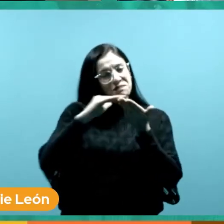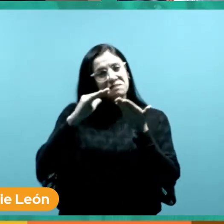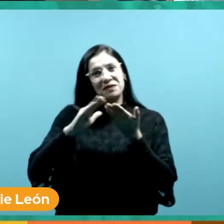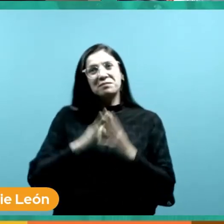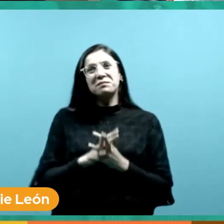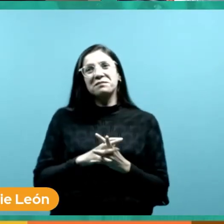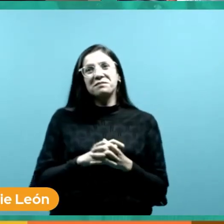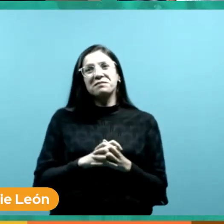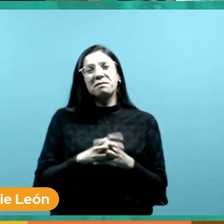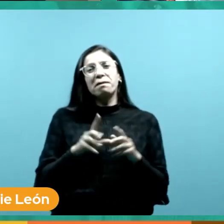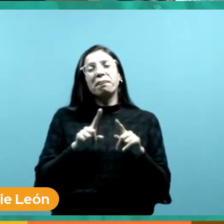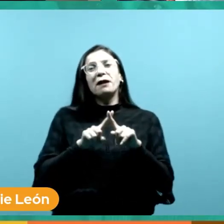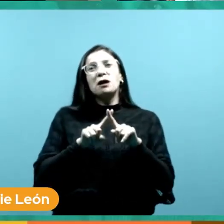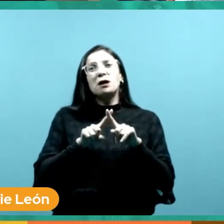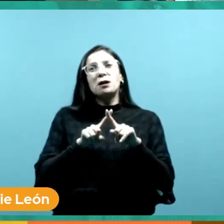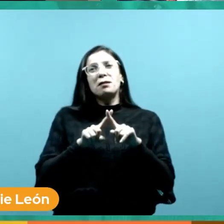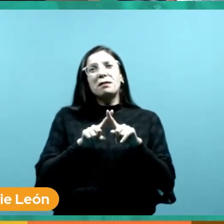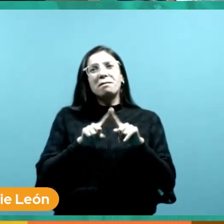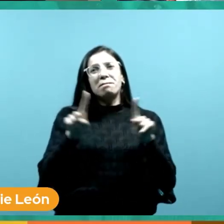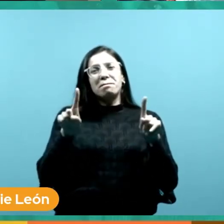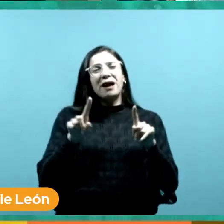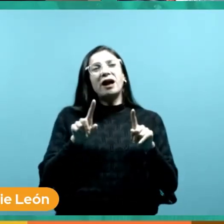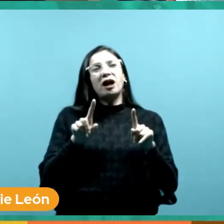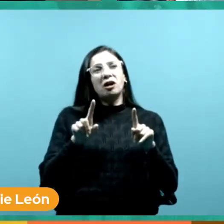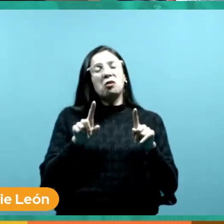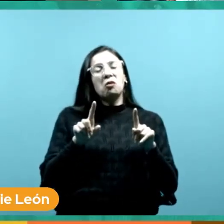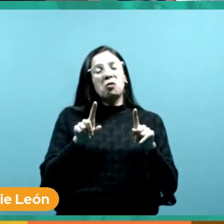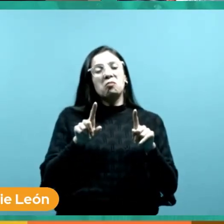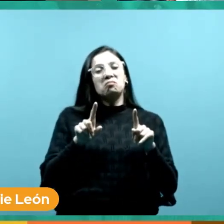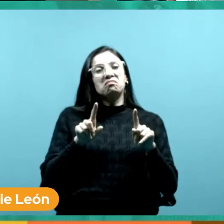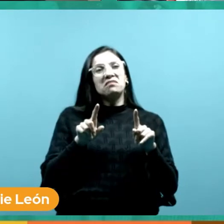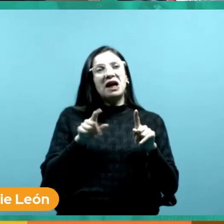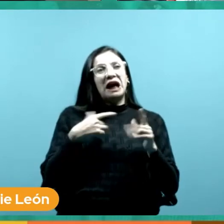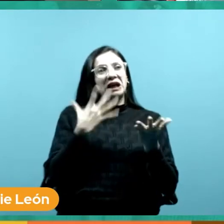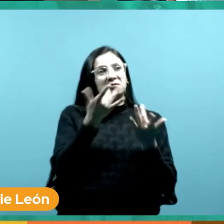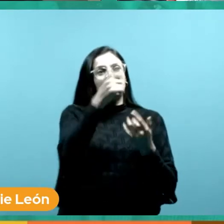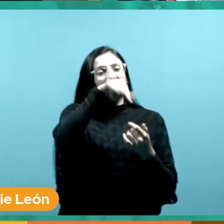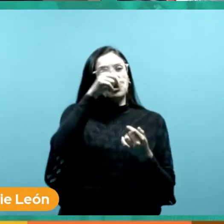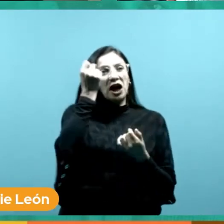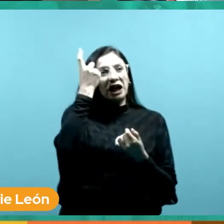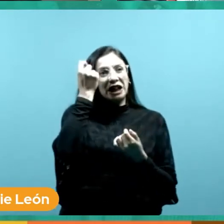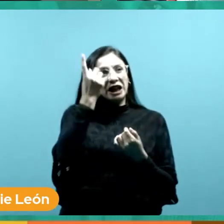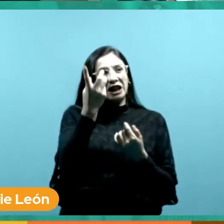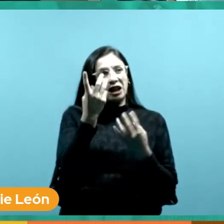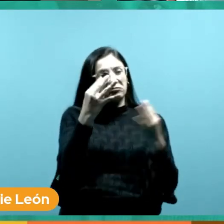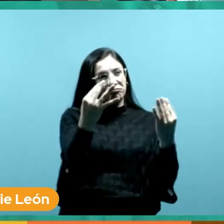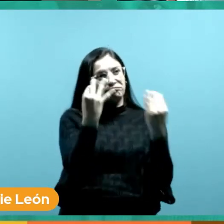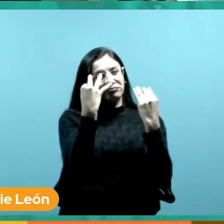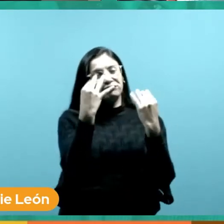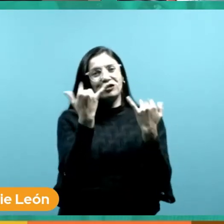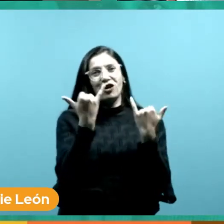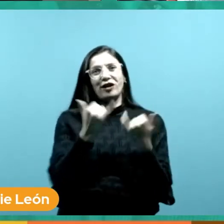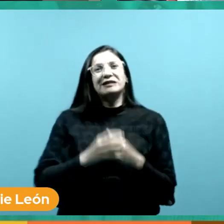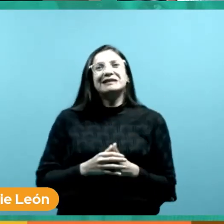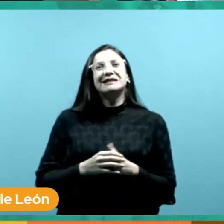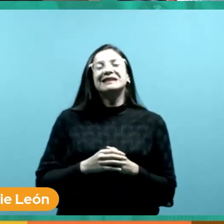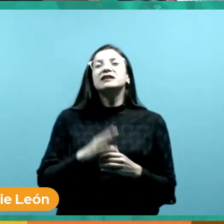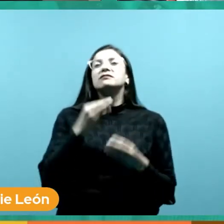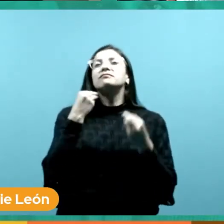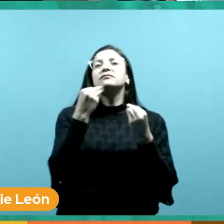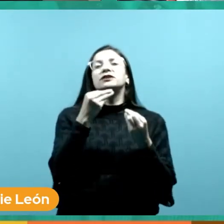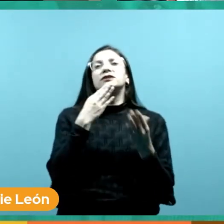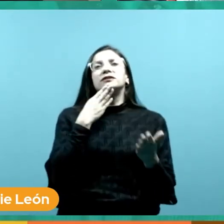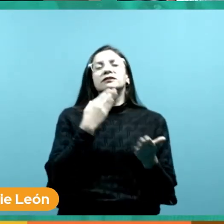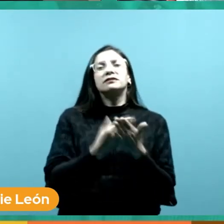grabado para que no pudo conectarse no de verdad que le entendimos perfectamente y muchas gracias por estar